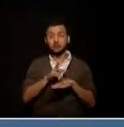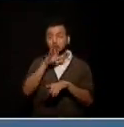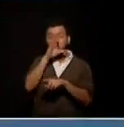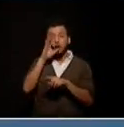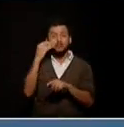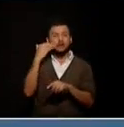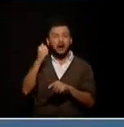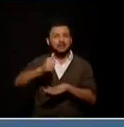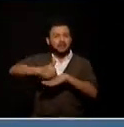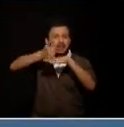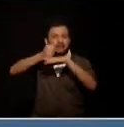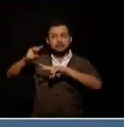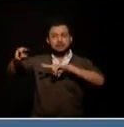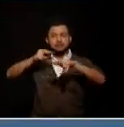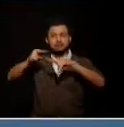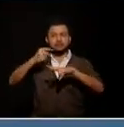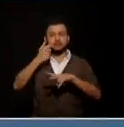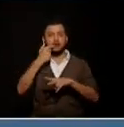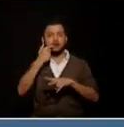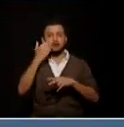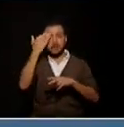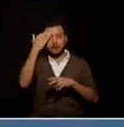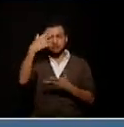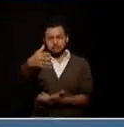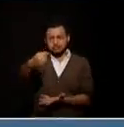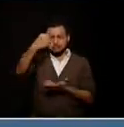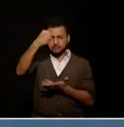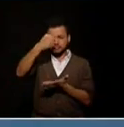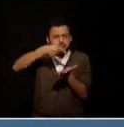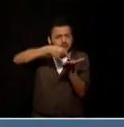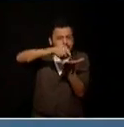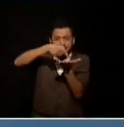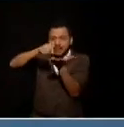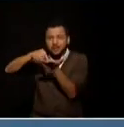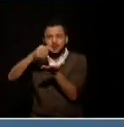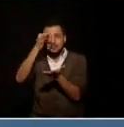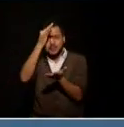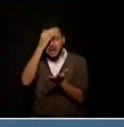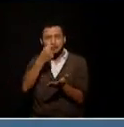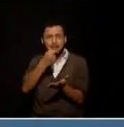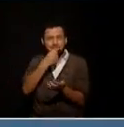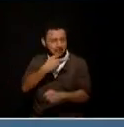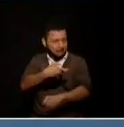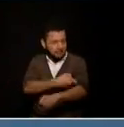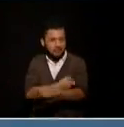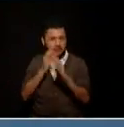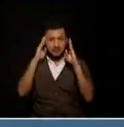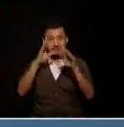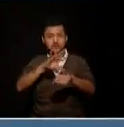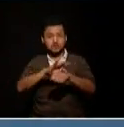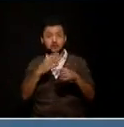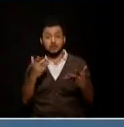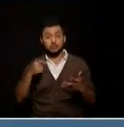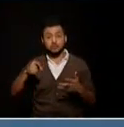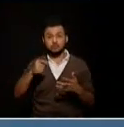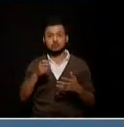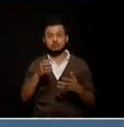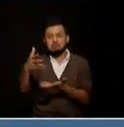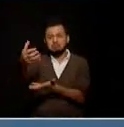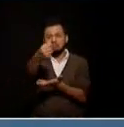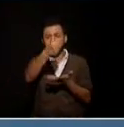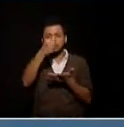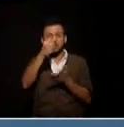las familias que son de los ciudadanos esa upc esa esa capitación que se da debe de llegar en su